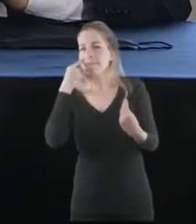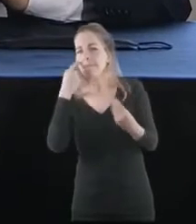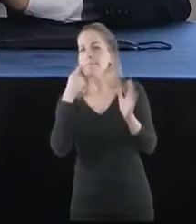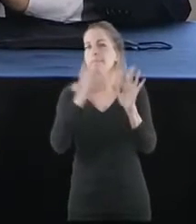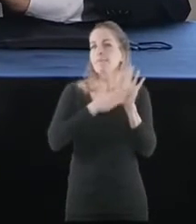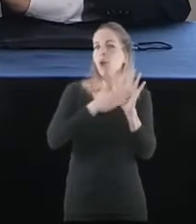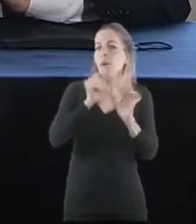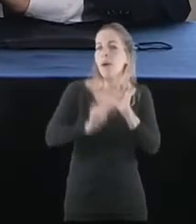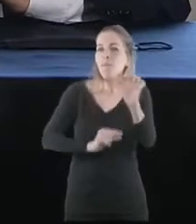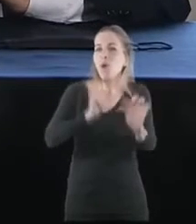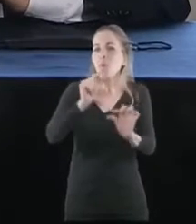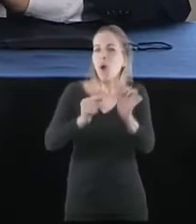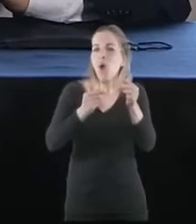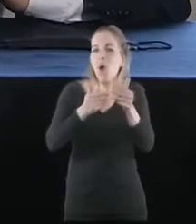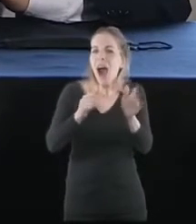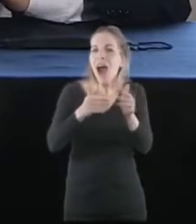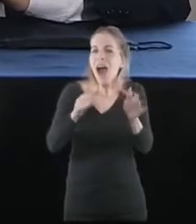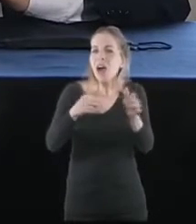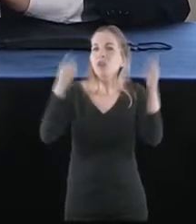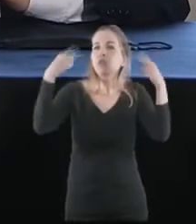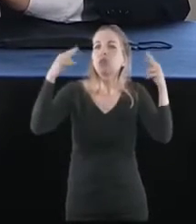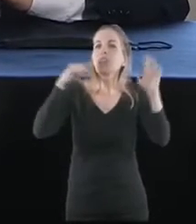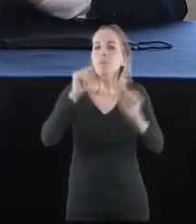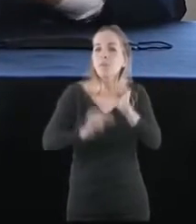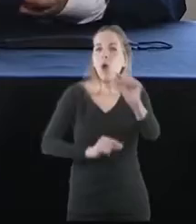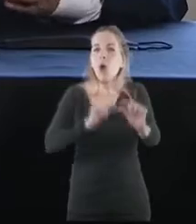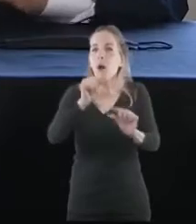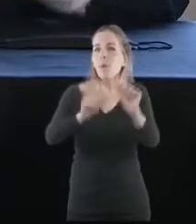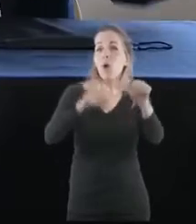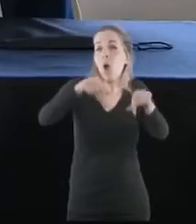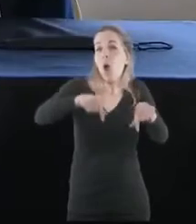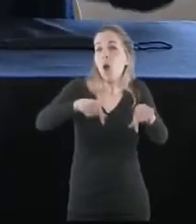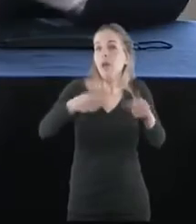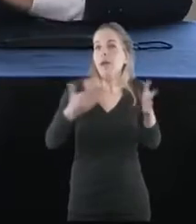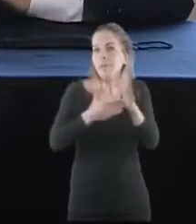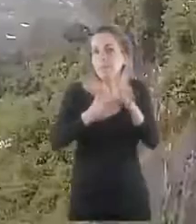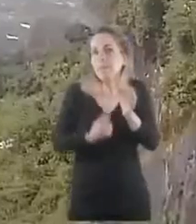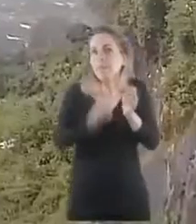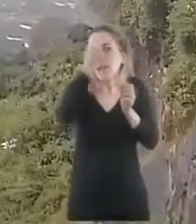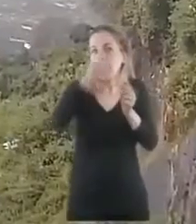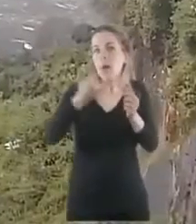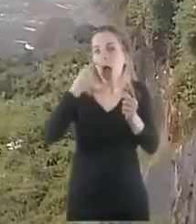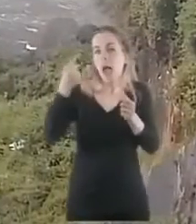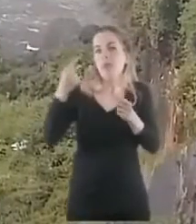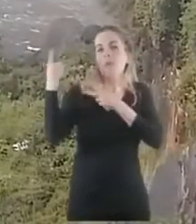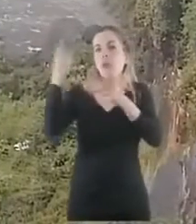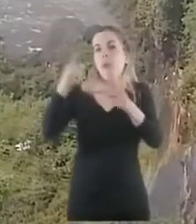de apertura en manera gradual, hoy la apertura la tiene el tránsito internacional